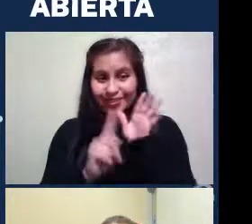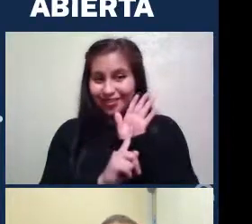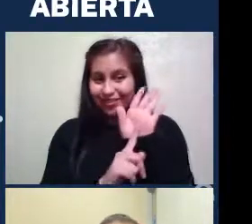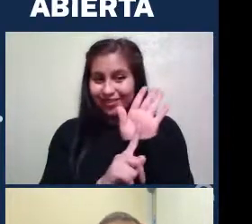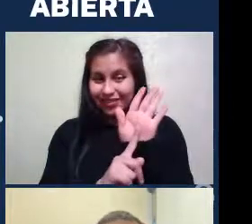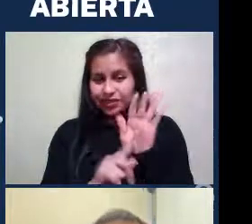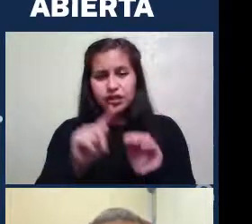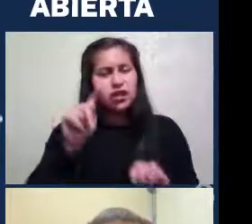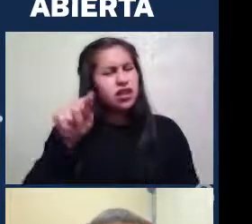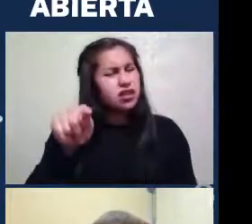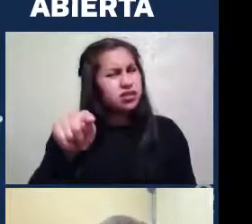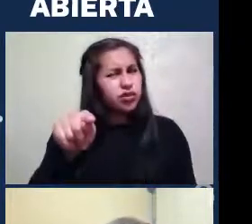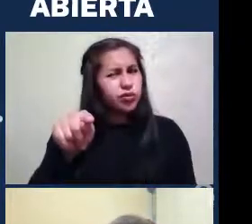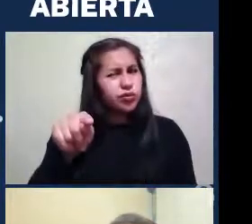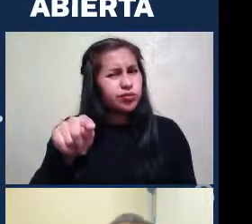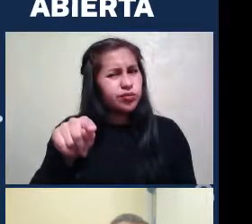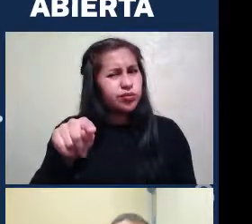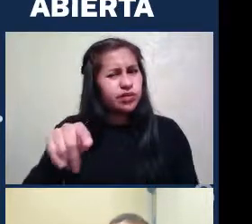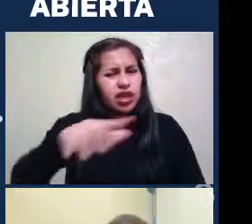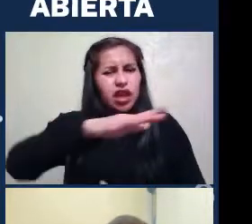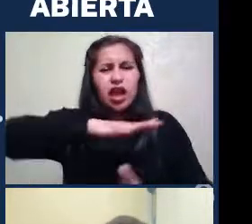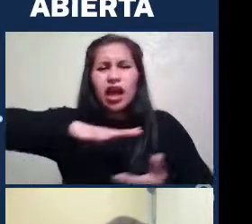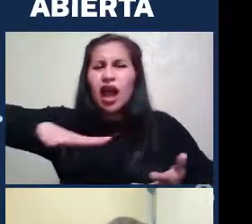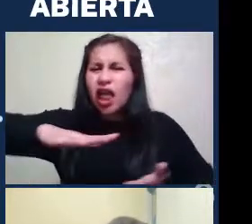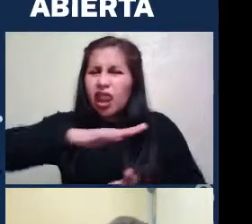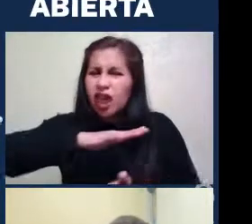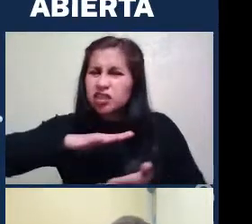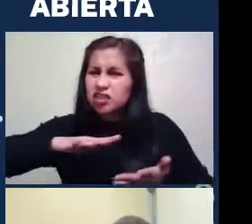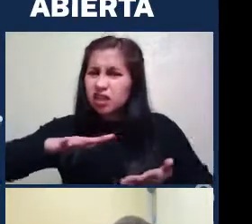¿O es esto una galaxia?